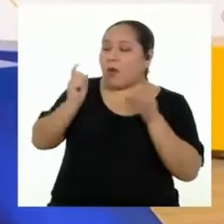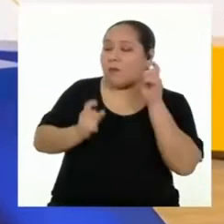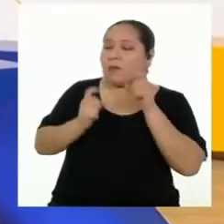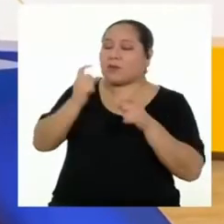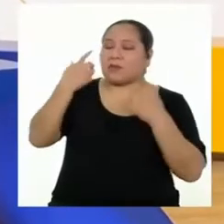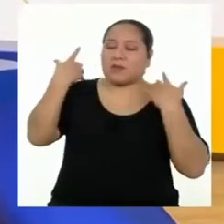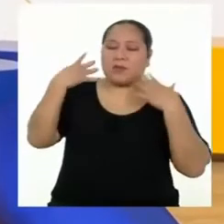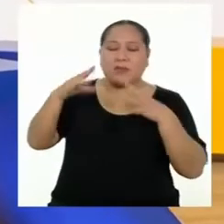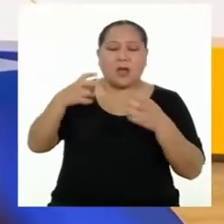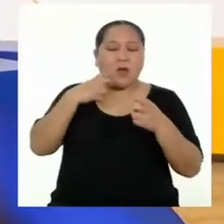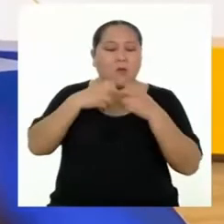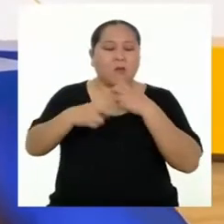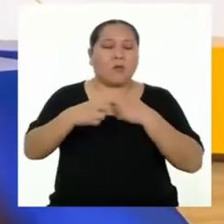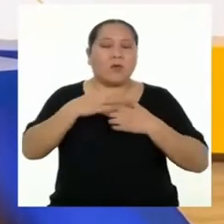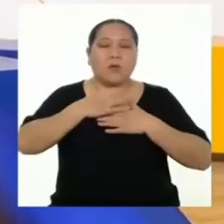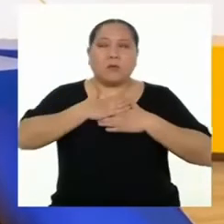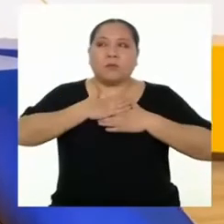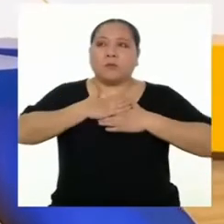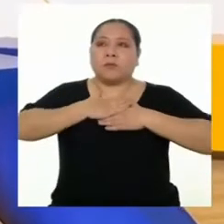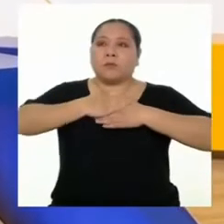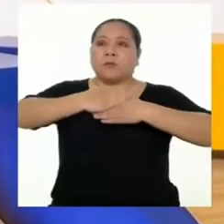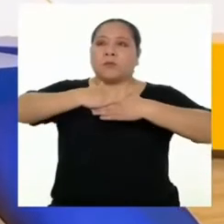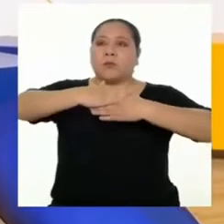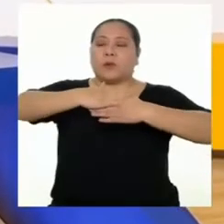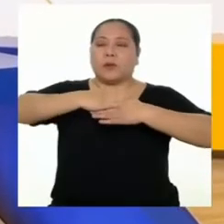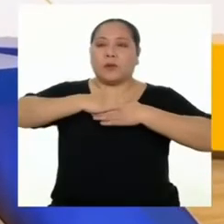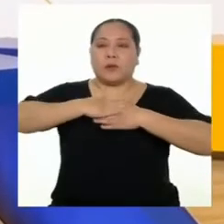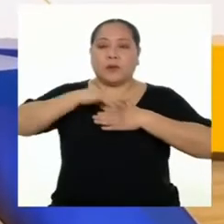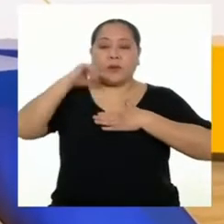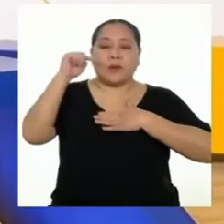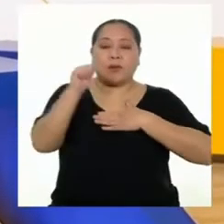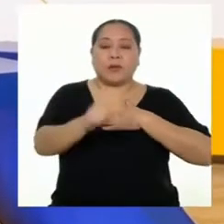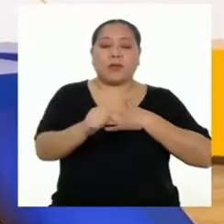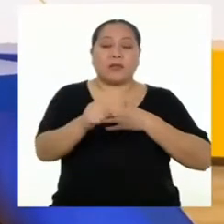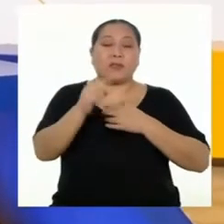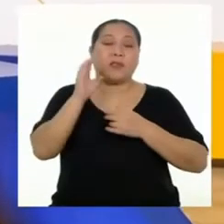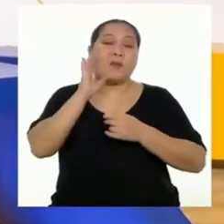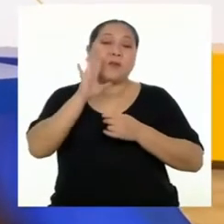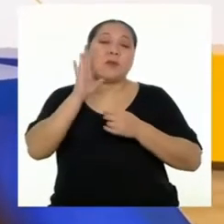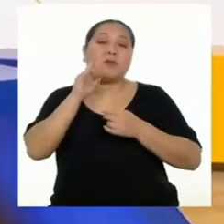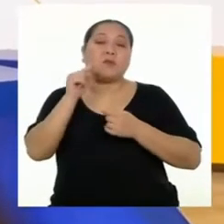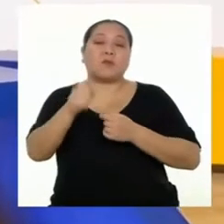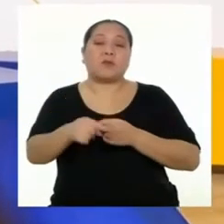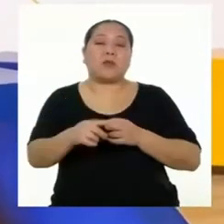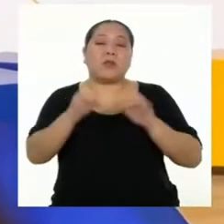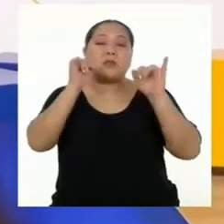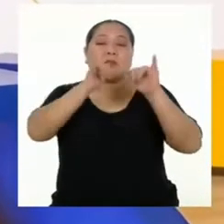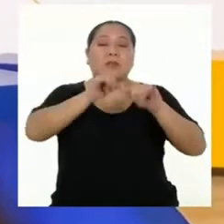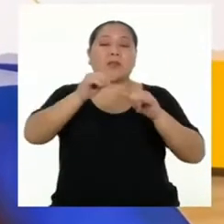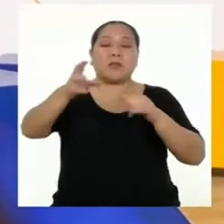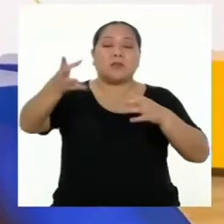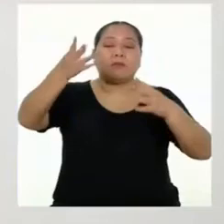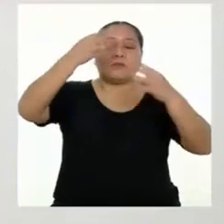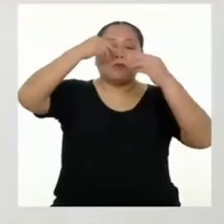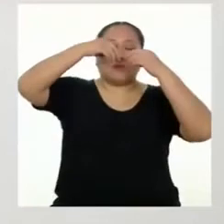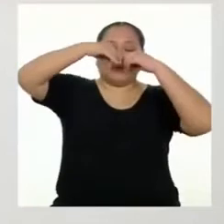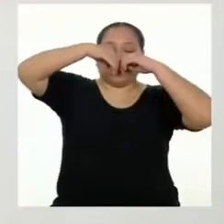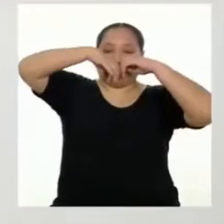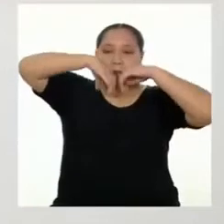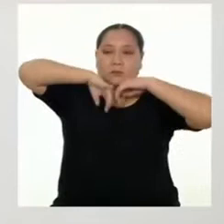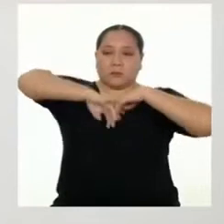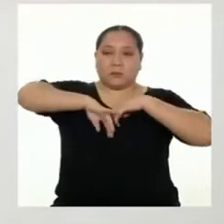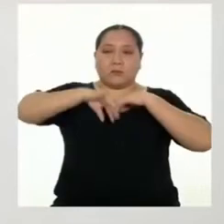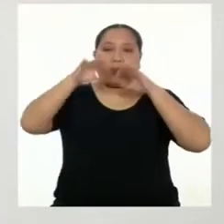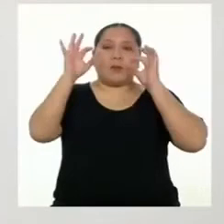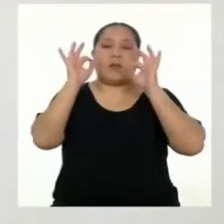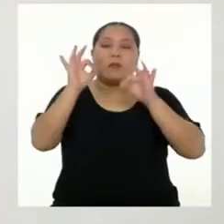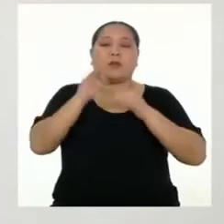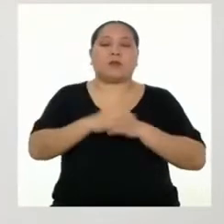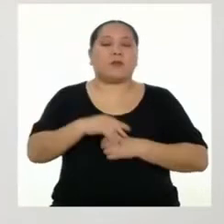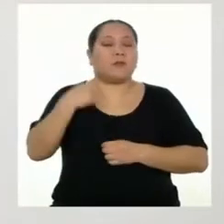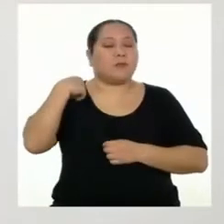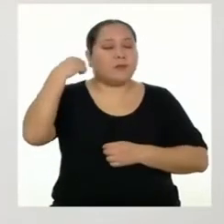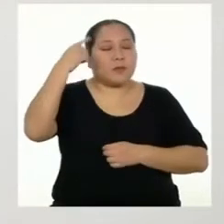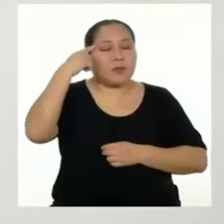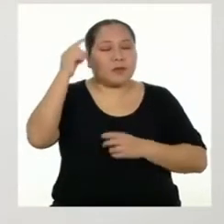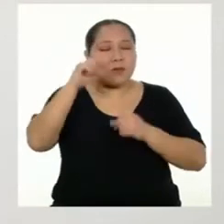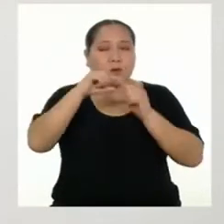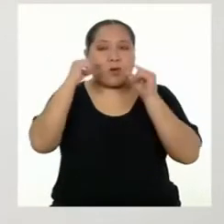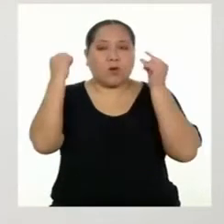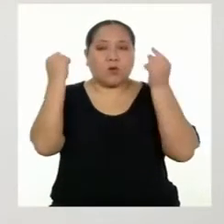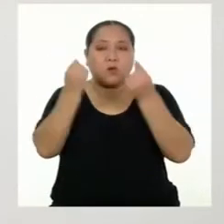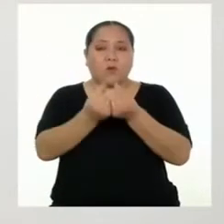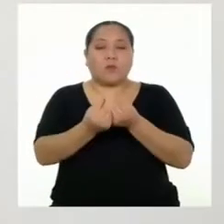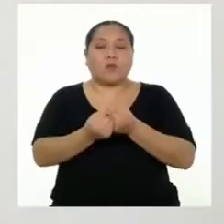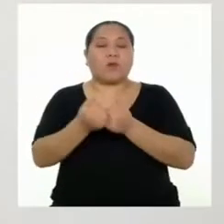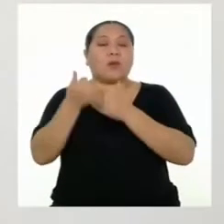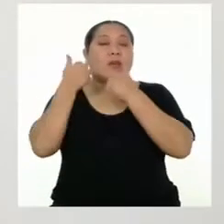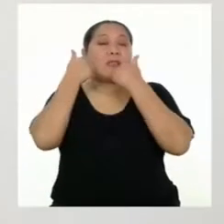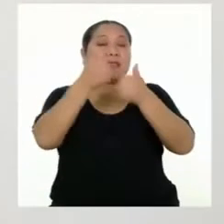respiratorios. Es probable que en esa basura haya ese tipo de residuos peligrosos para la salud. Creo que el grupo que está a favor